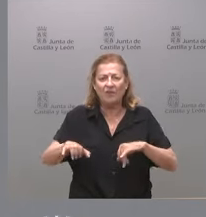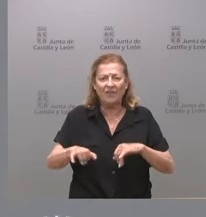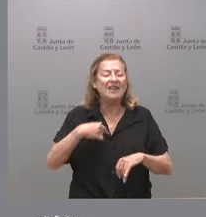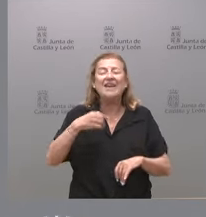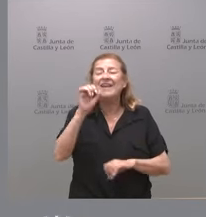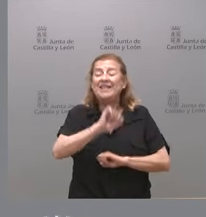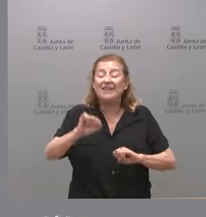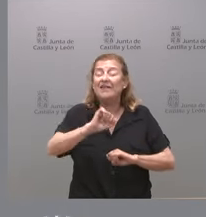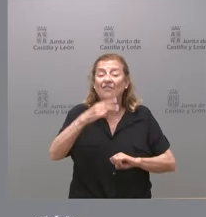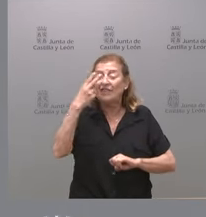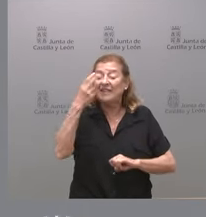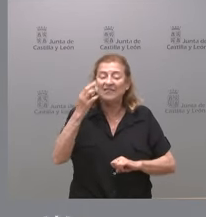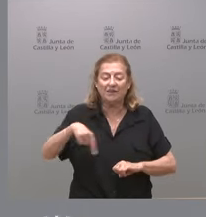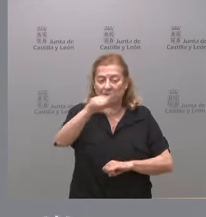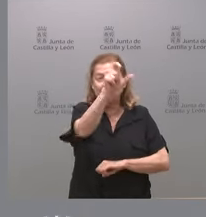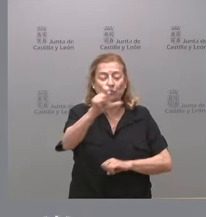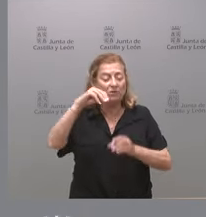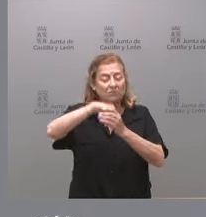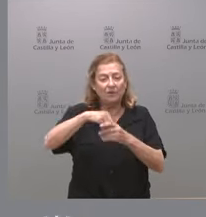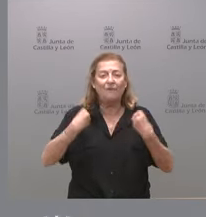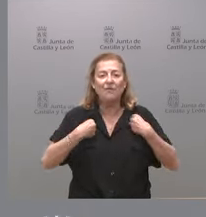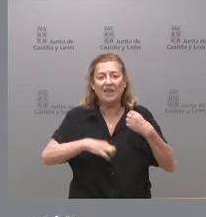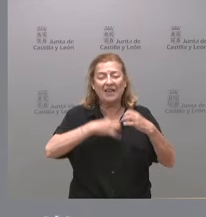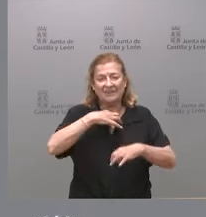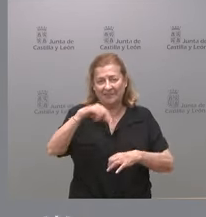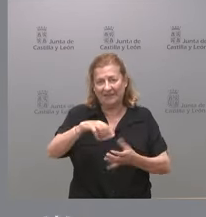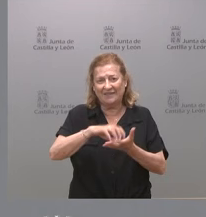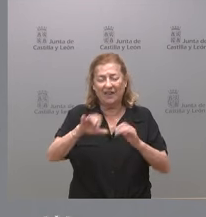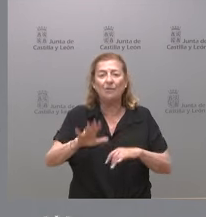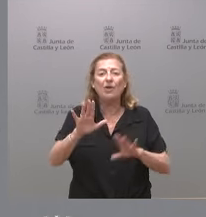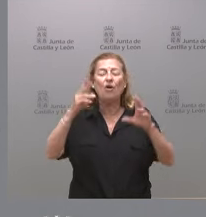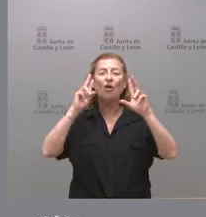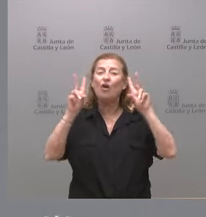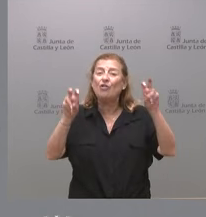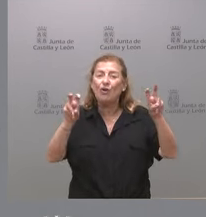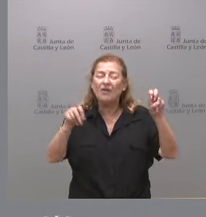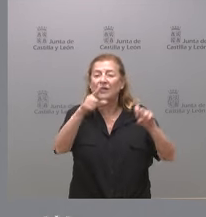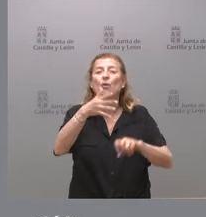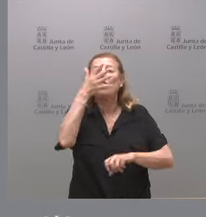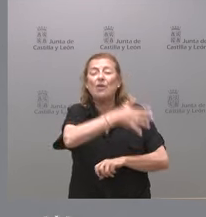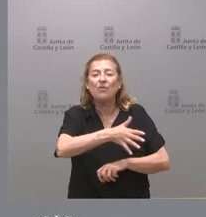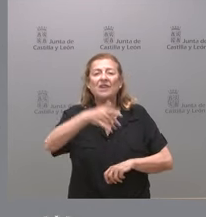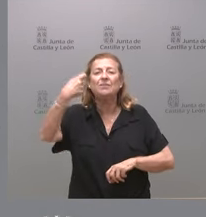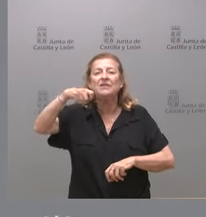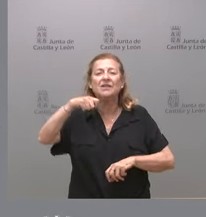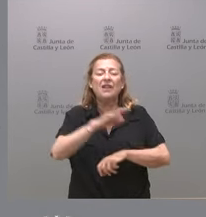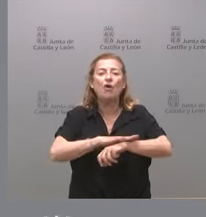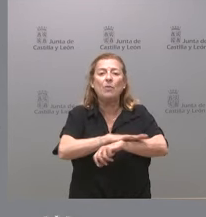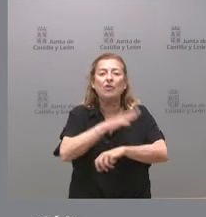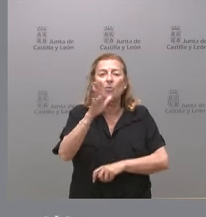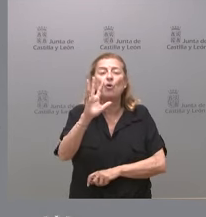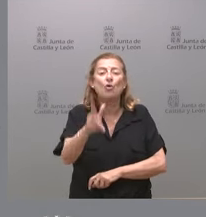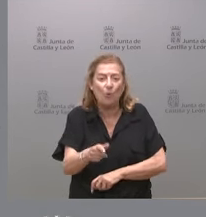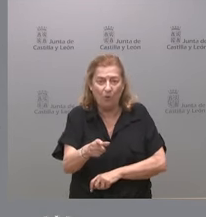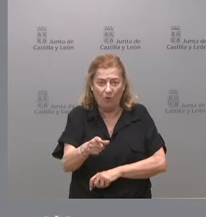intereses de las personas que asiden en Castilla y León pero las preguntas concretas eran si le van a denunciar al presidente del gobierno por robo como plantea el